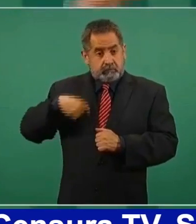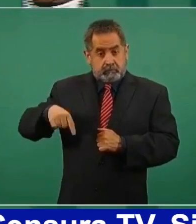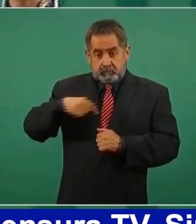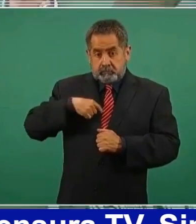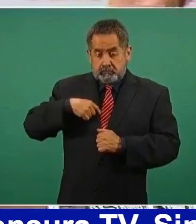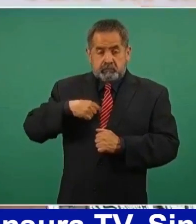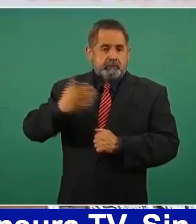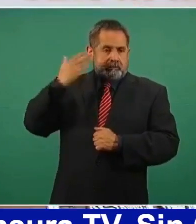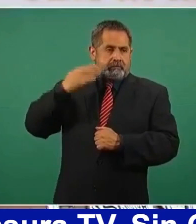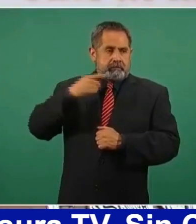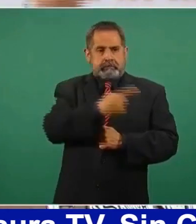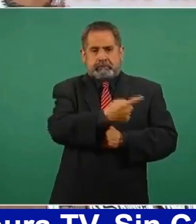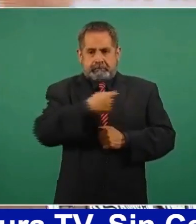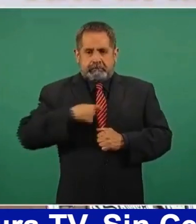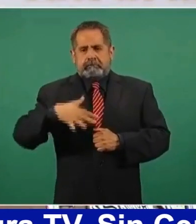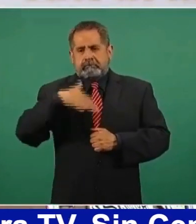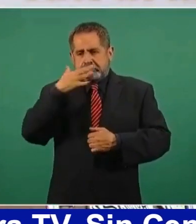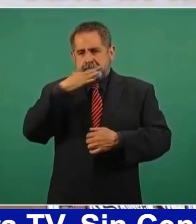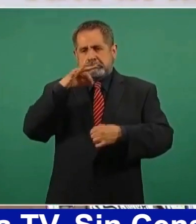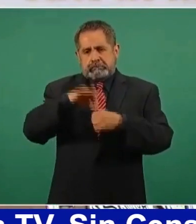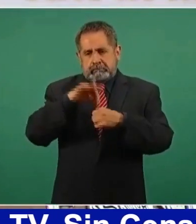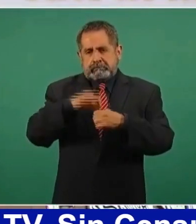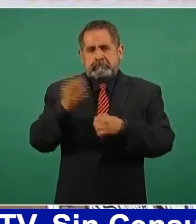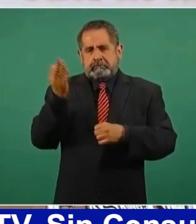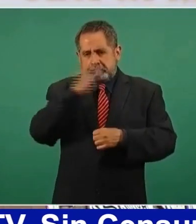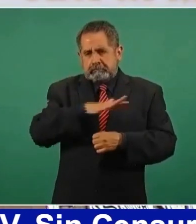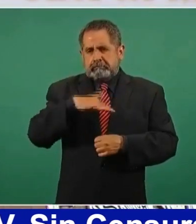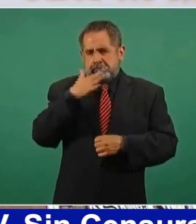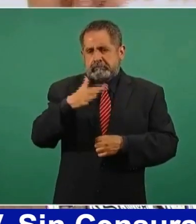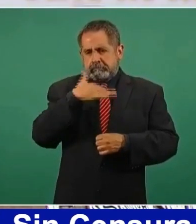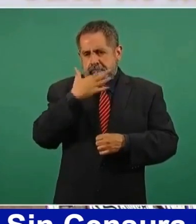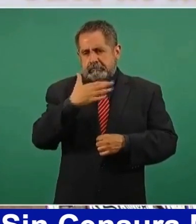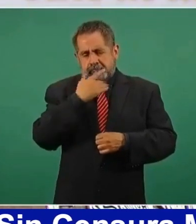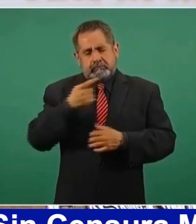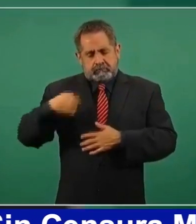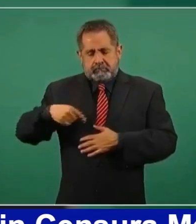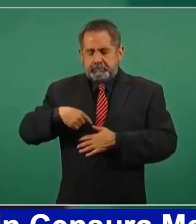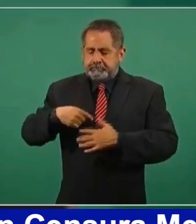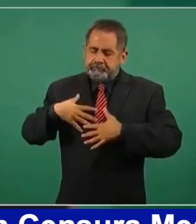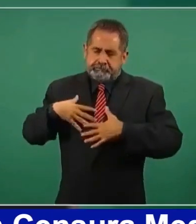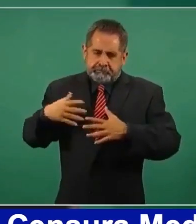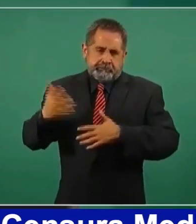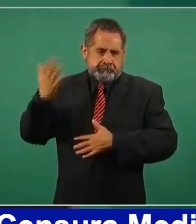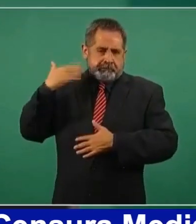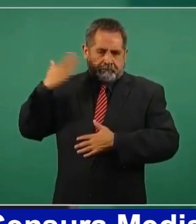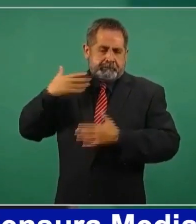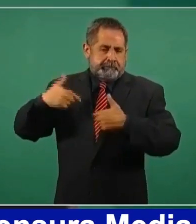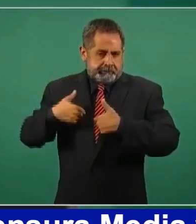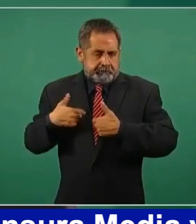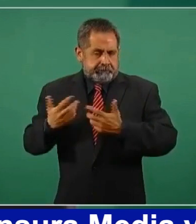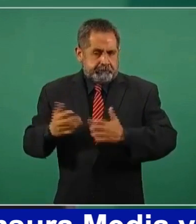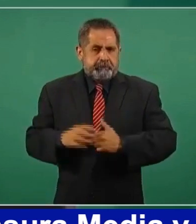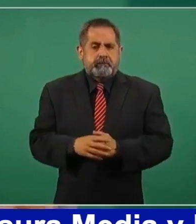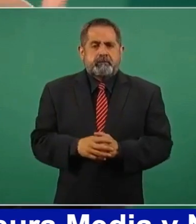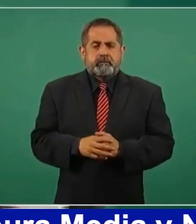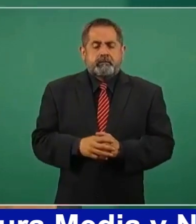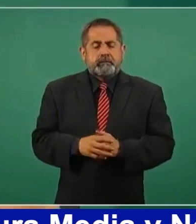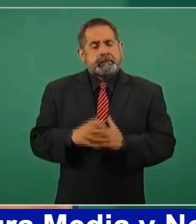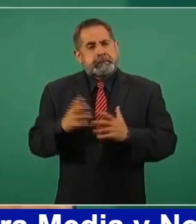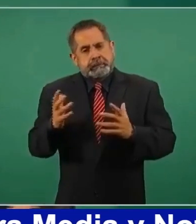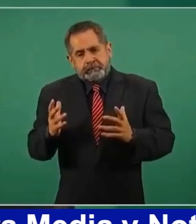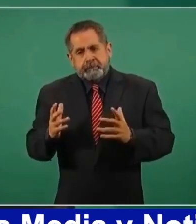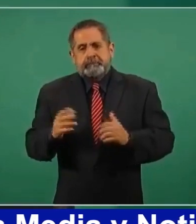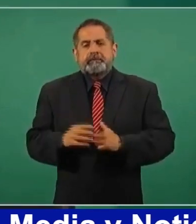nos hicieron fraudes electorales. Sí, entonces